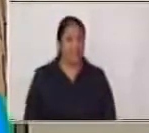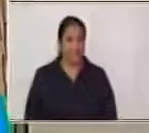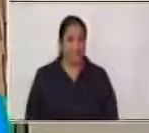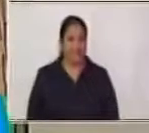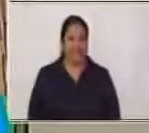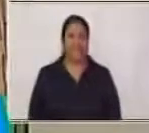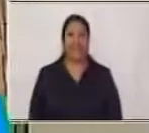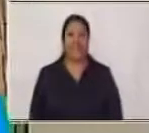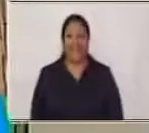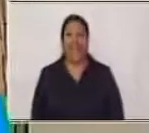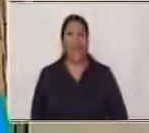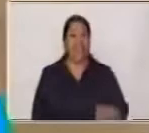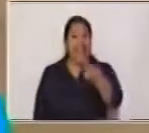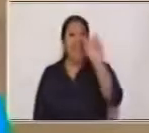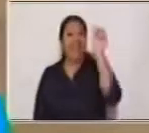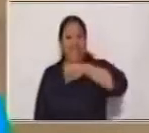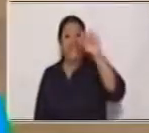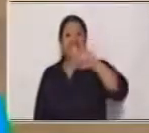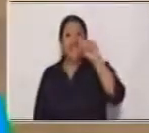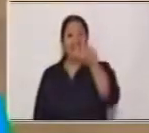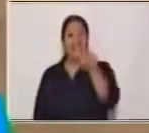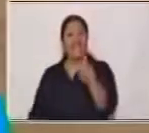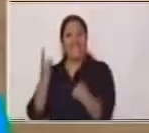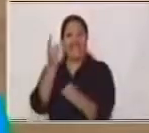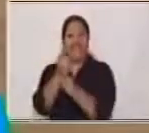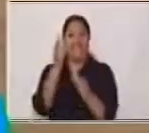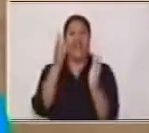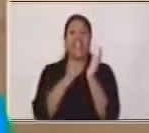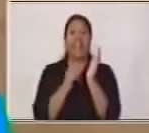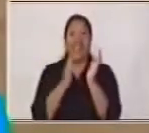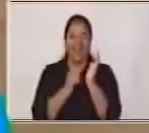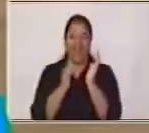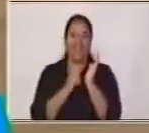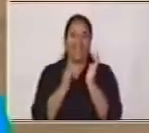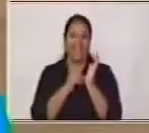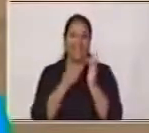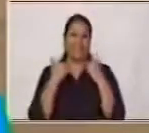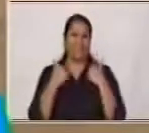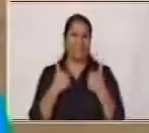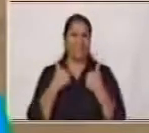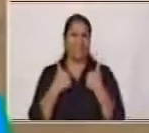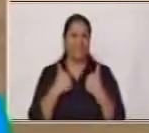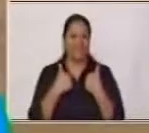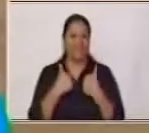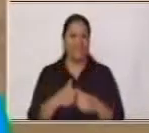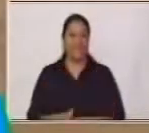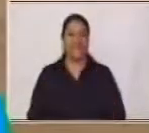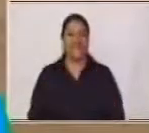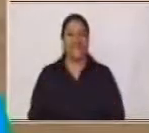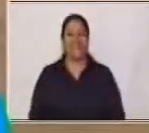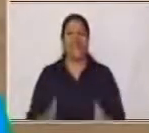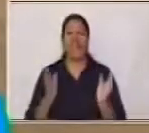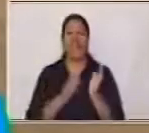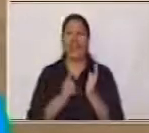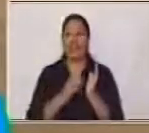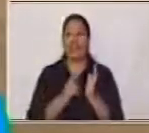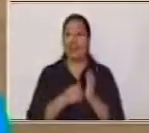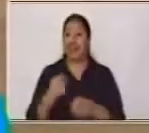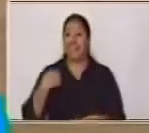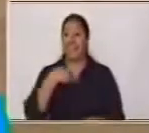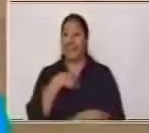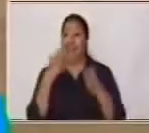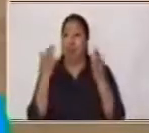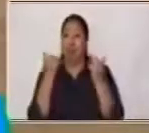¡Sí! La naranja Muy bien Muy bien Con la naranja Si la comemos